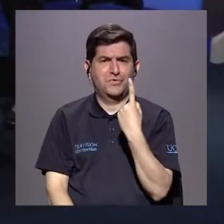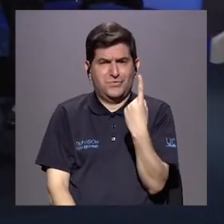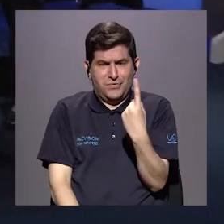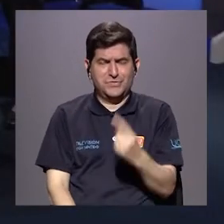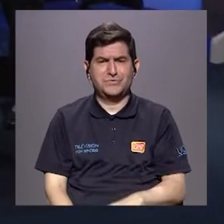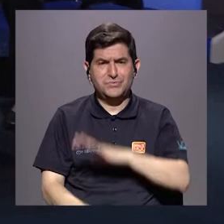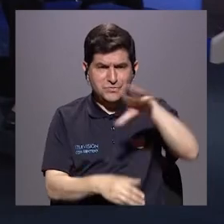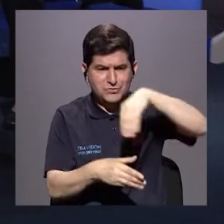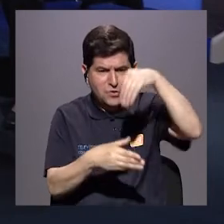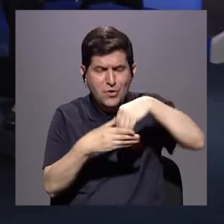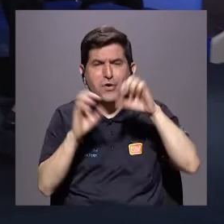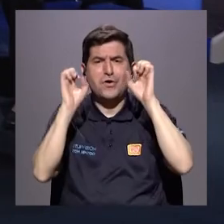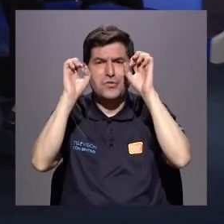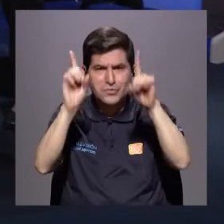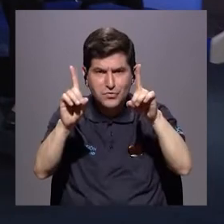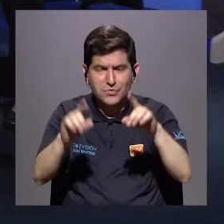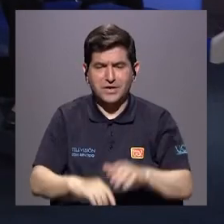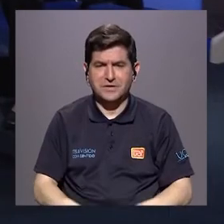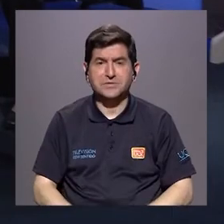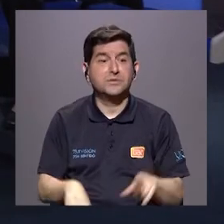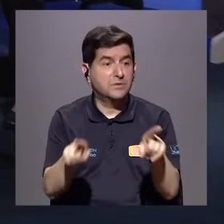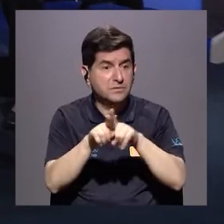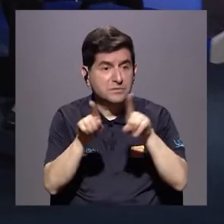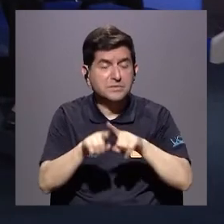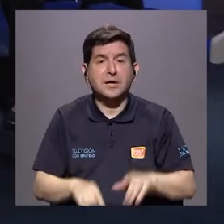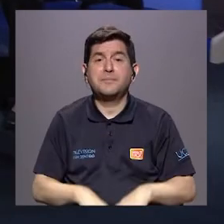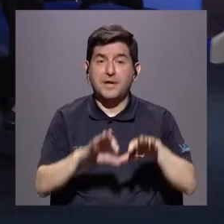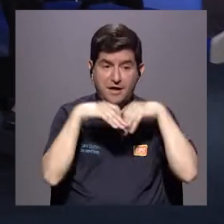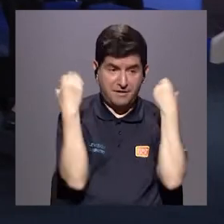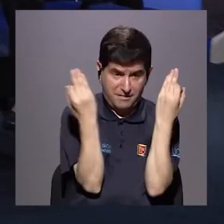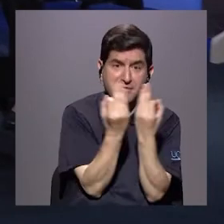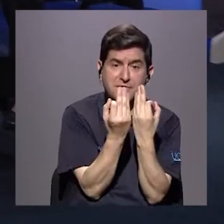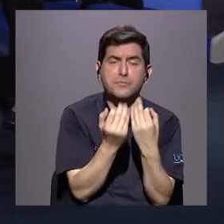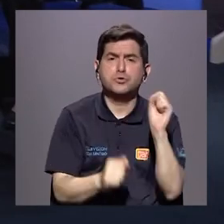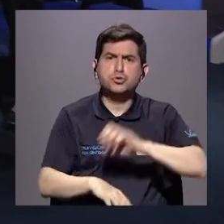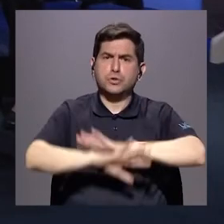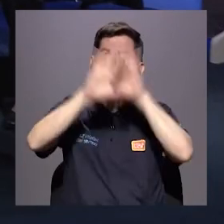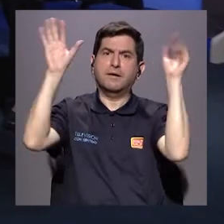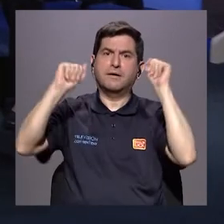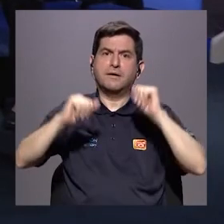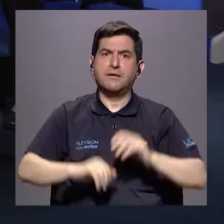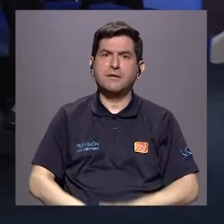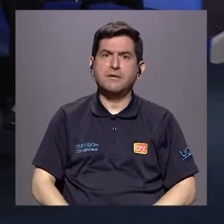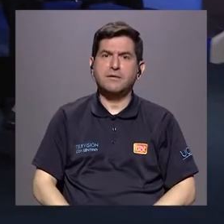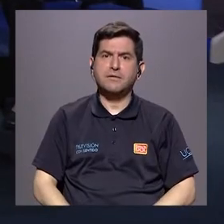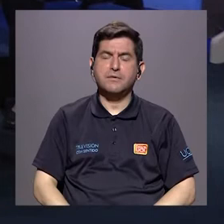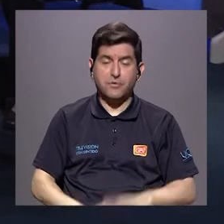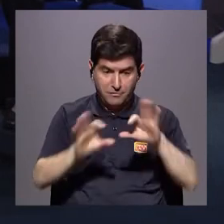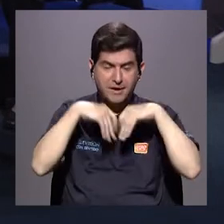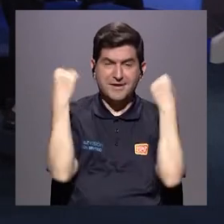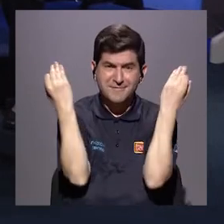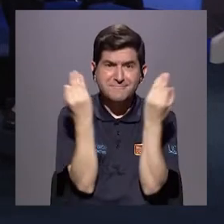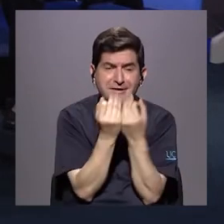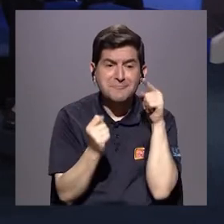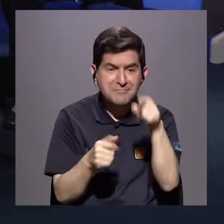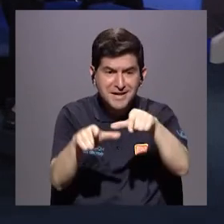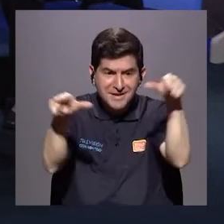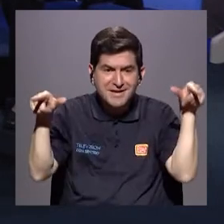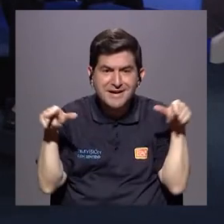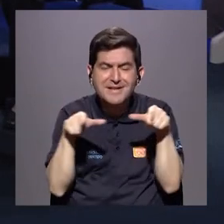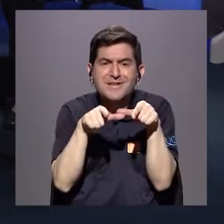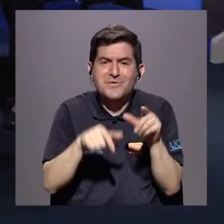en contextos educativos, sino en contextos familiares también. Claro. En los contextos familiares es donde